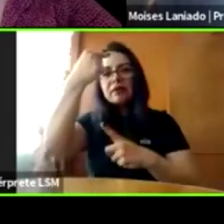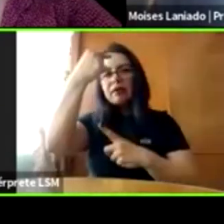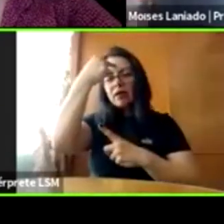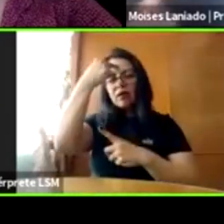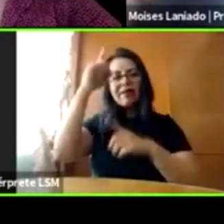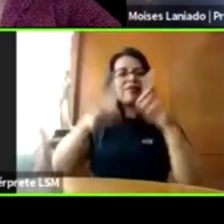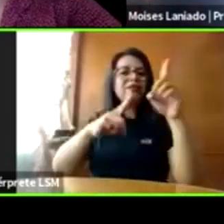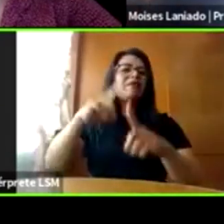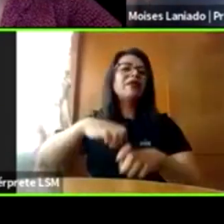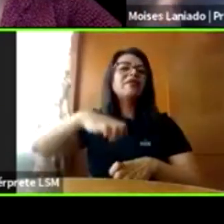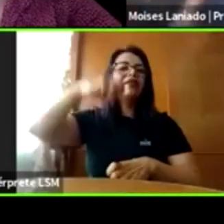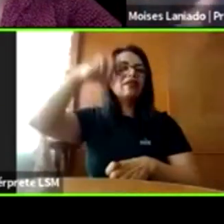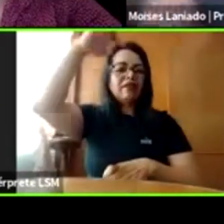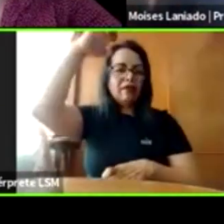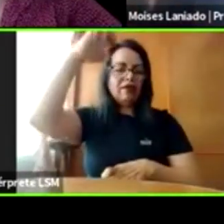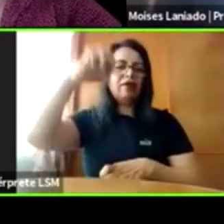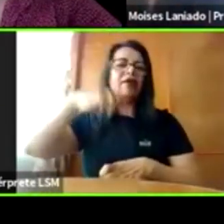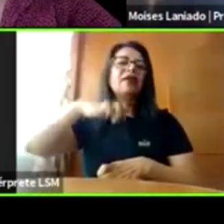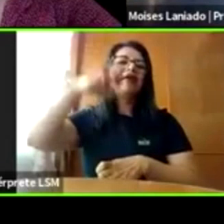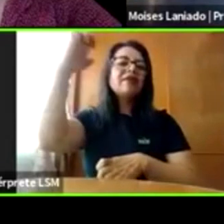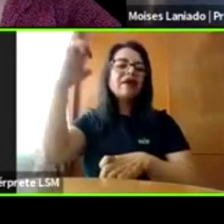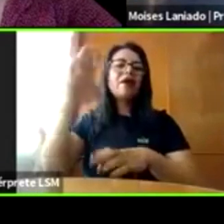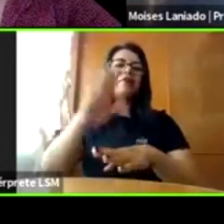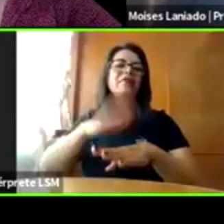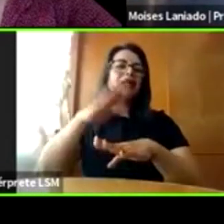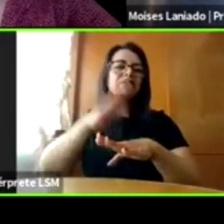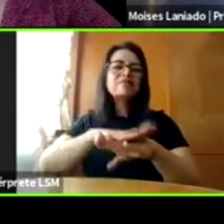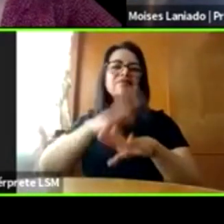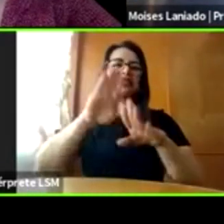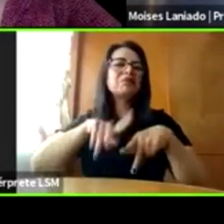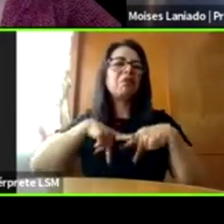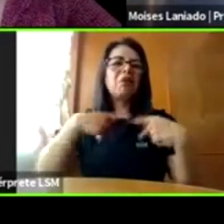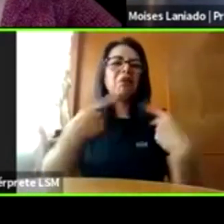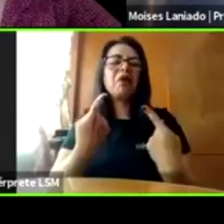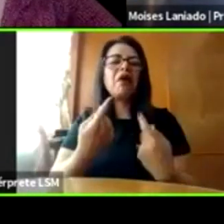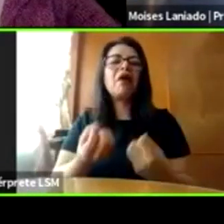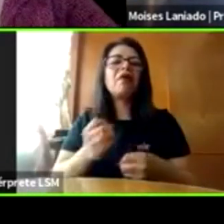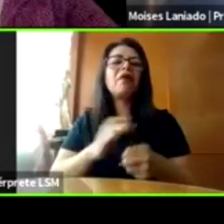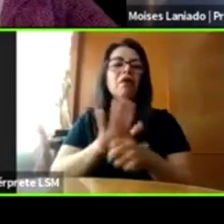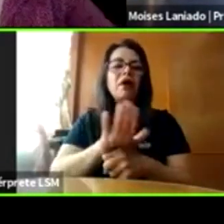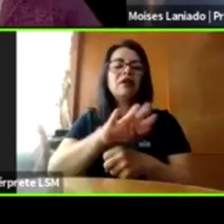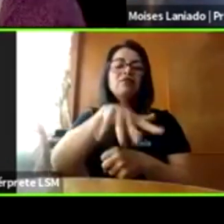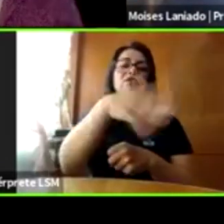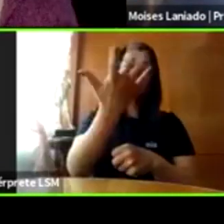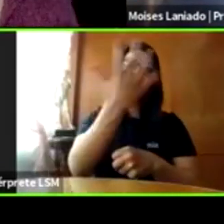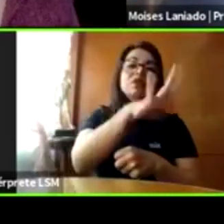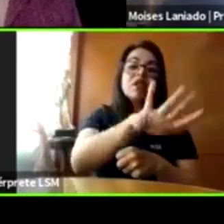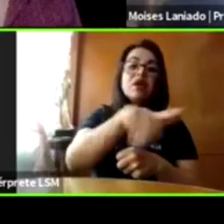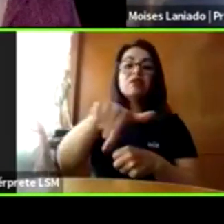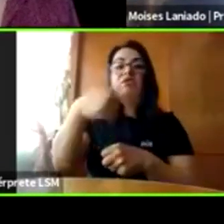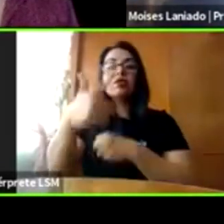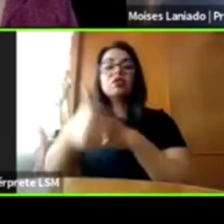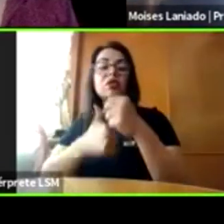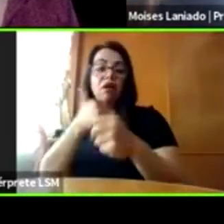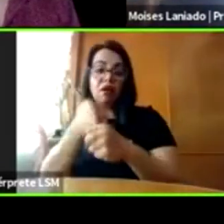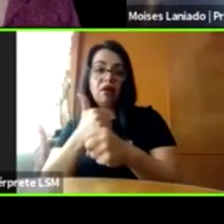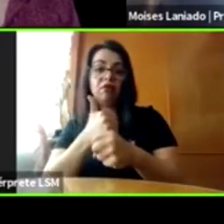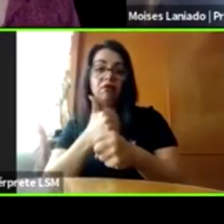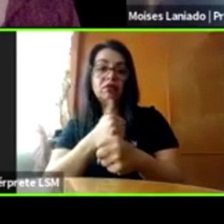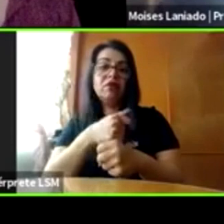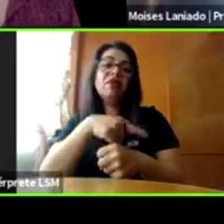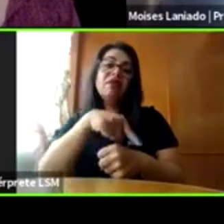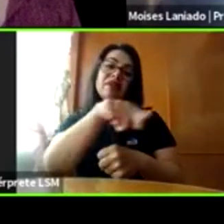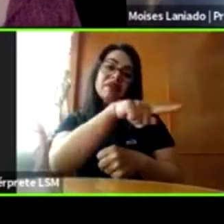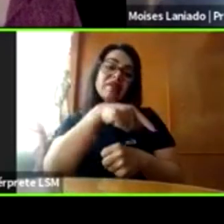edad, la edad más vulnerable es de 6 a 12 años, y en esa etapa el desarrollo cognitivo no les da las habilidades